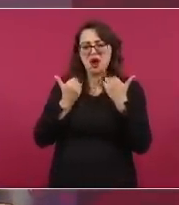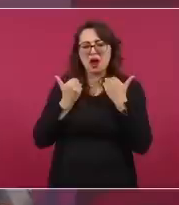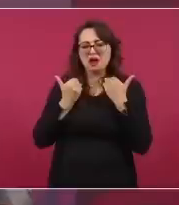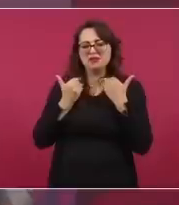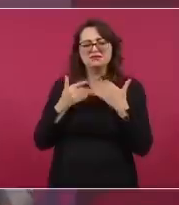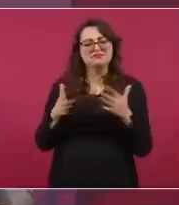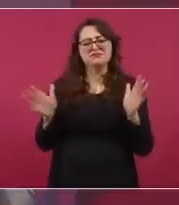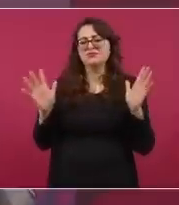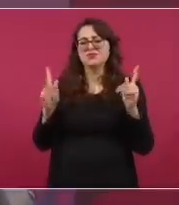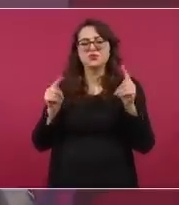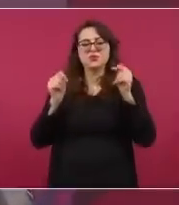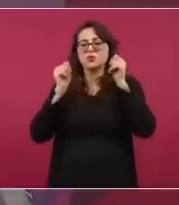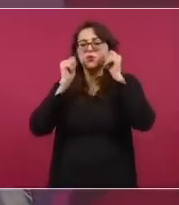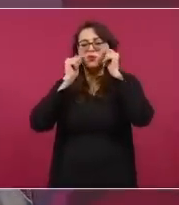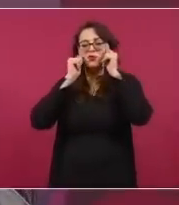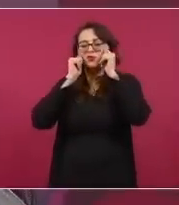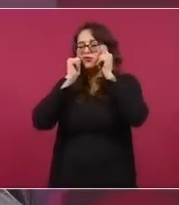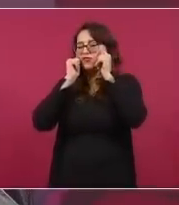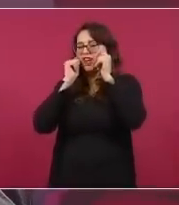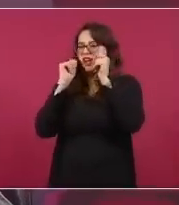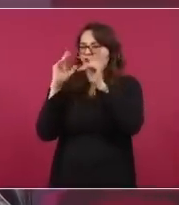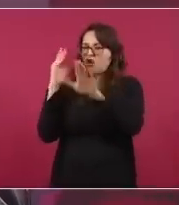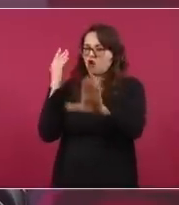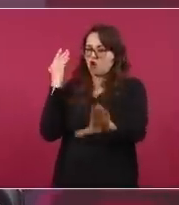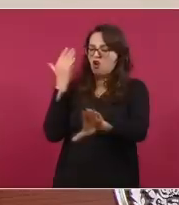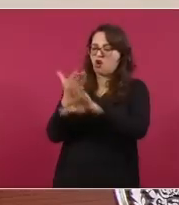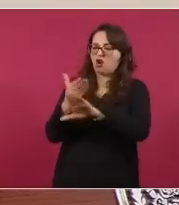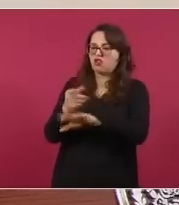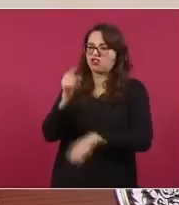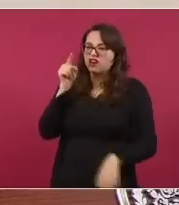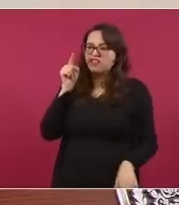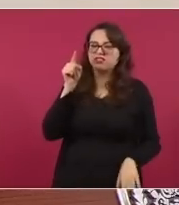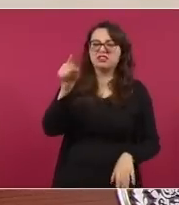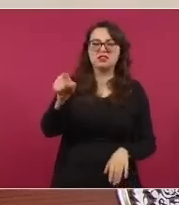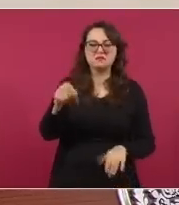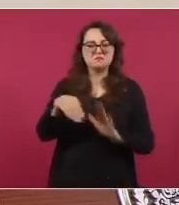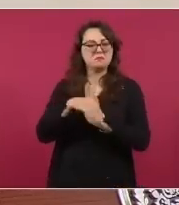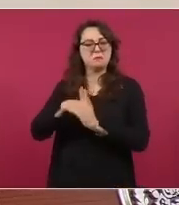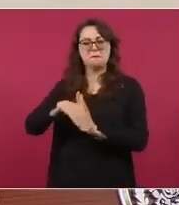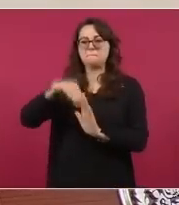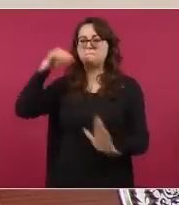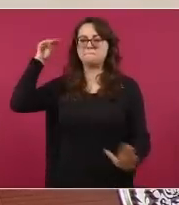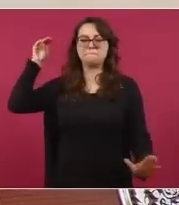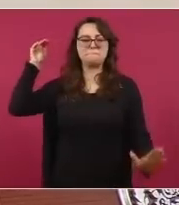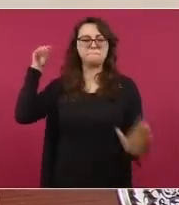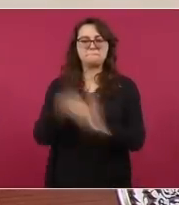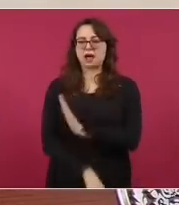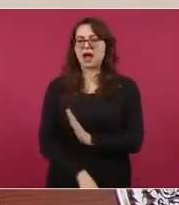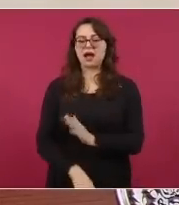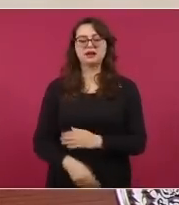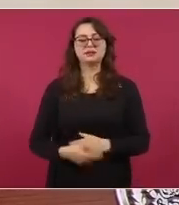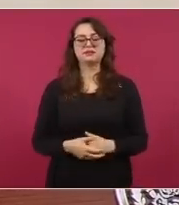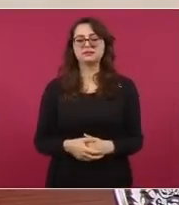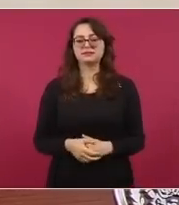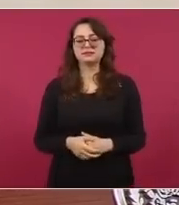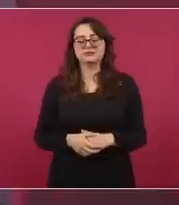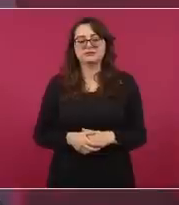en las encuestas y te igualó